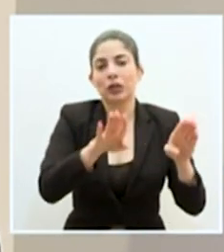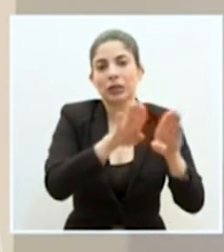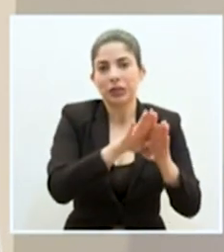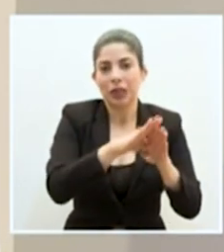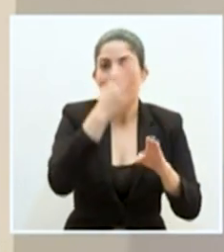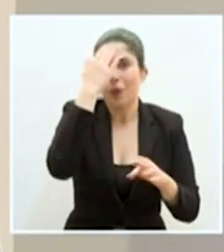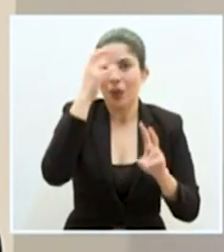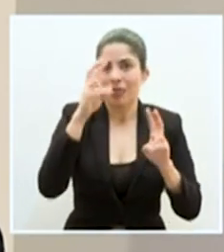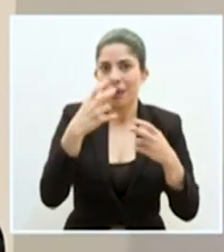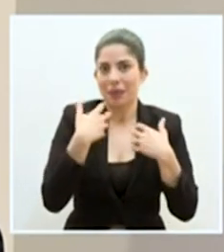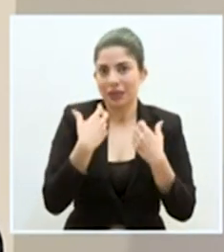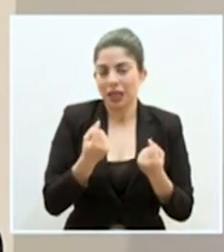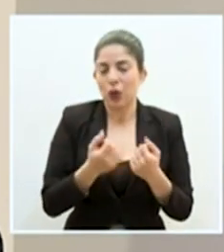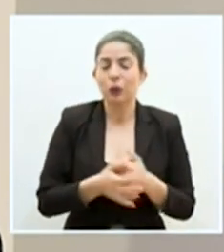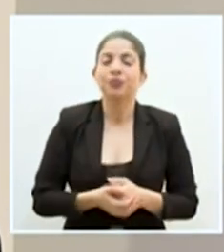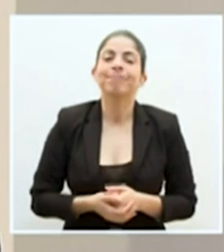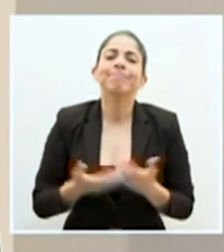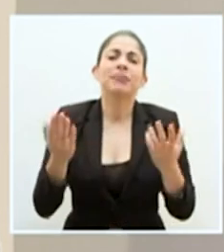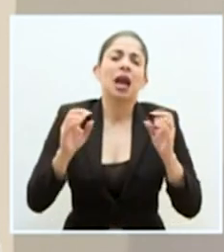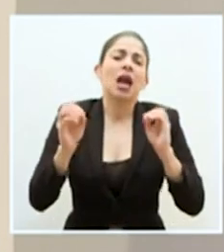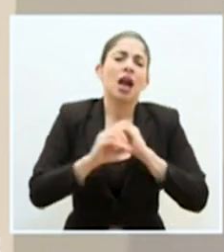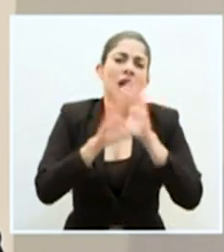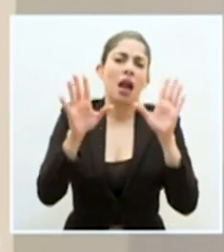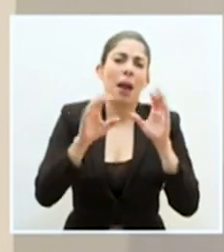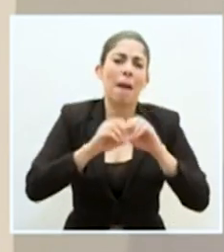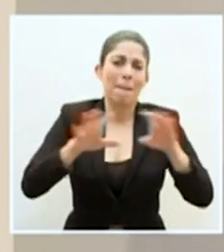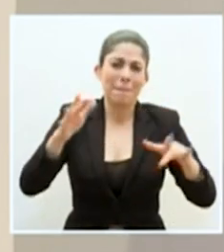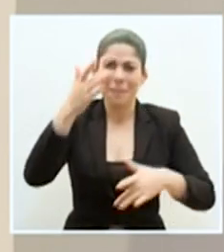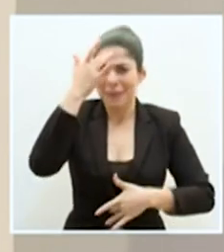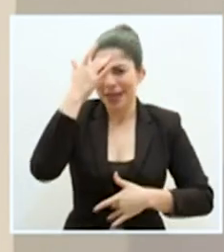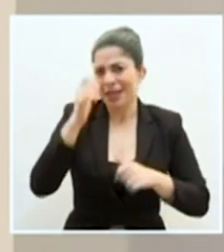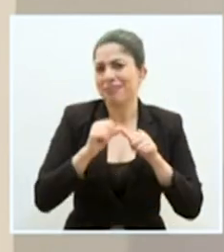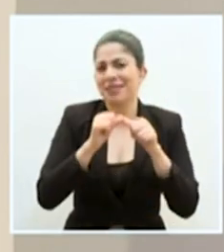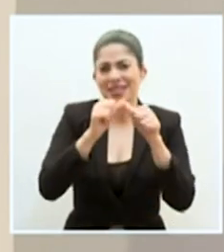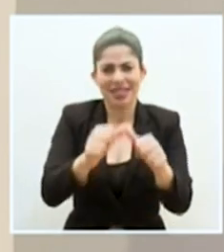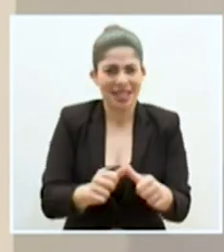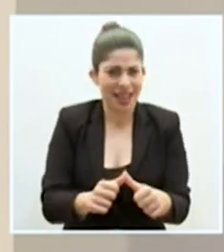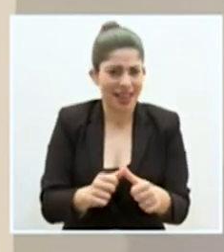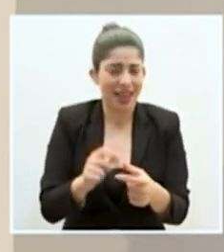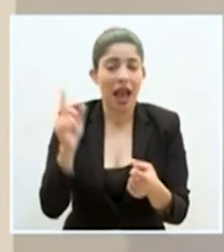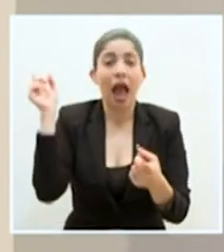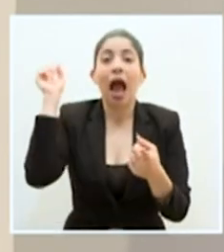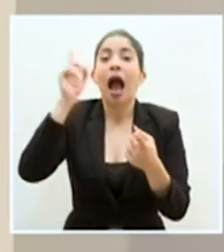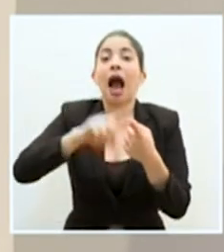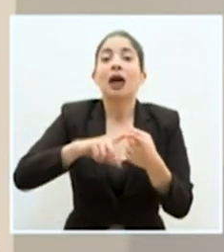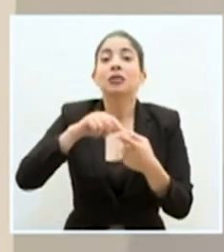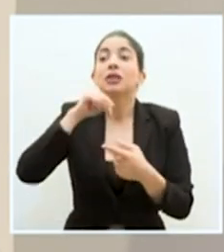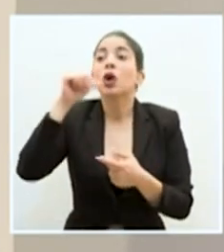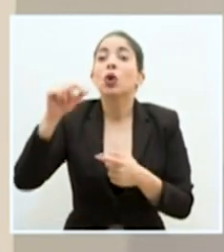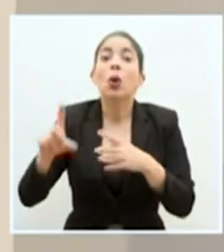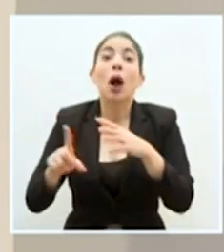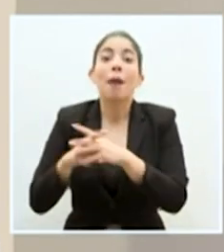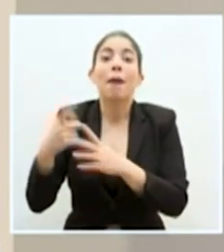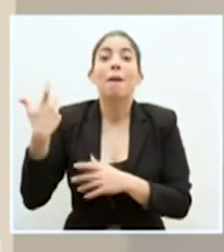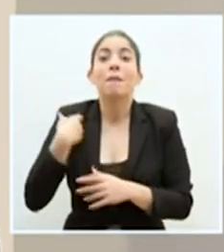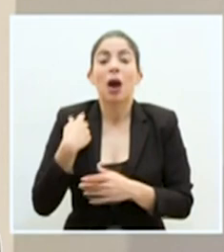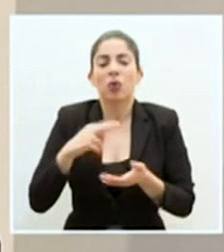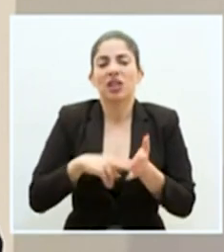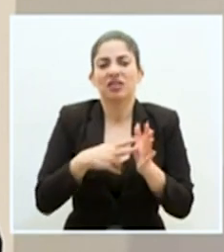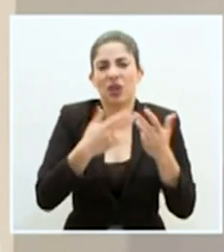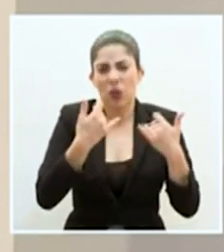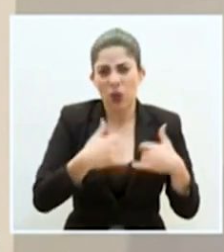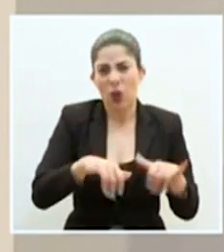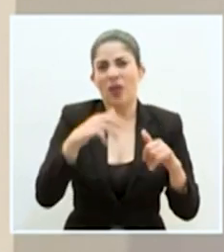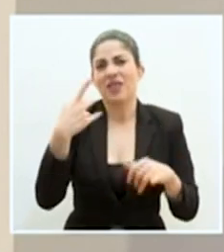por asuntos sanitarios. Es claro que la pandemia sigue y que esto hasta que no tengamos una vacuna va a haber un riesgo y que